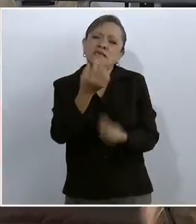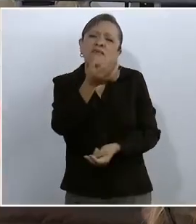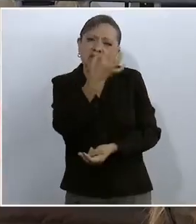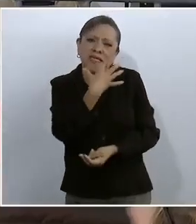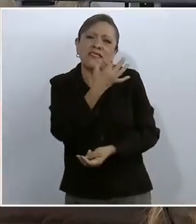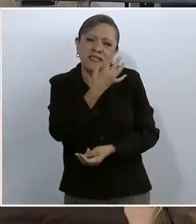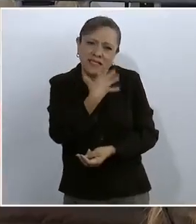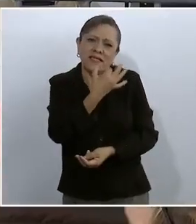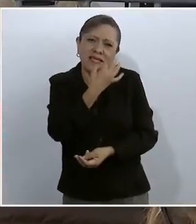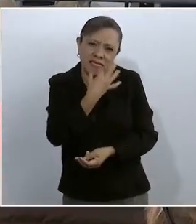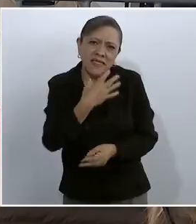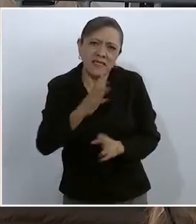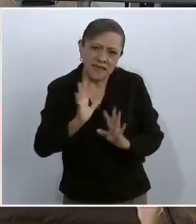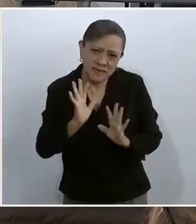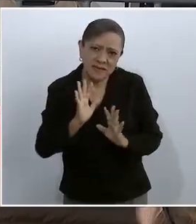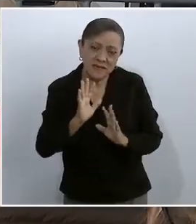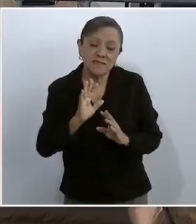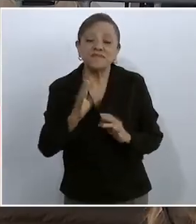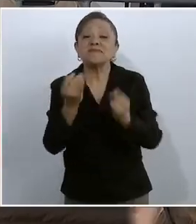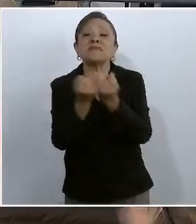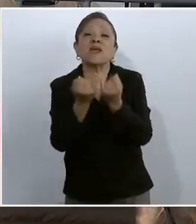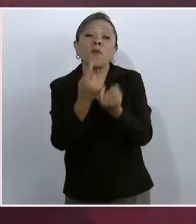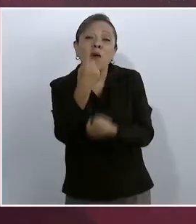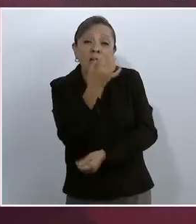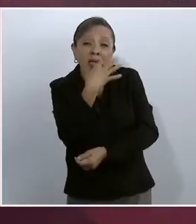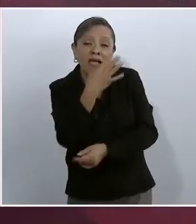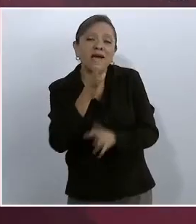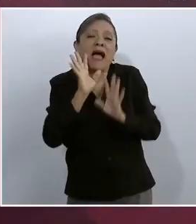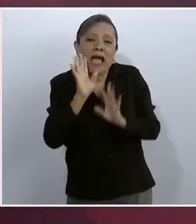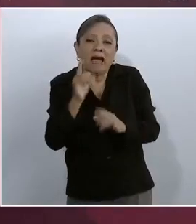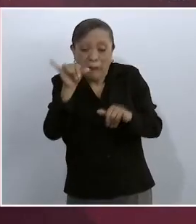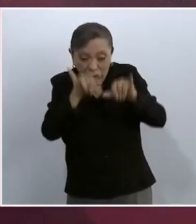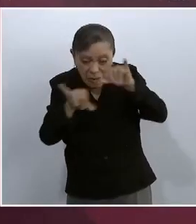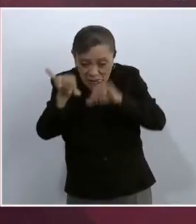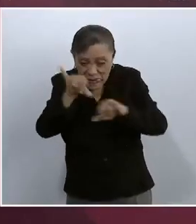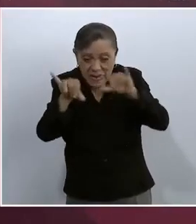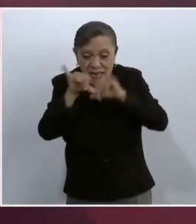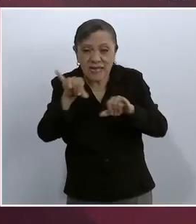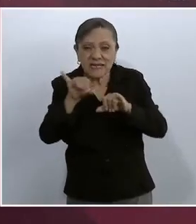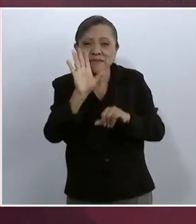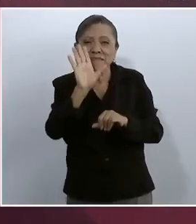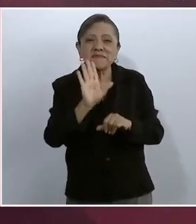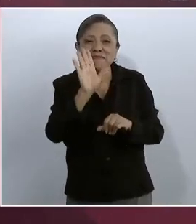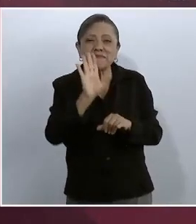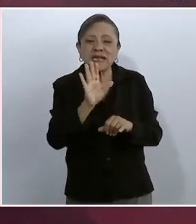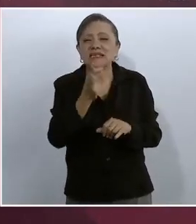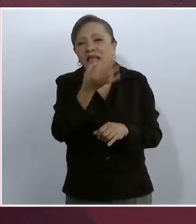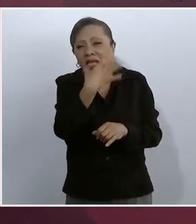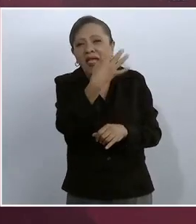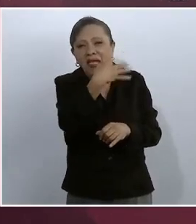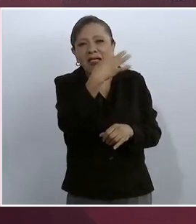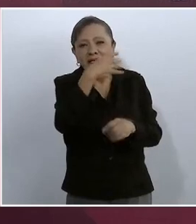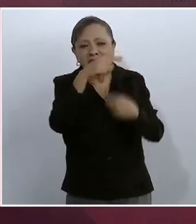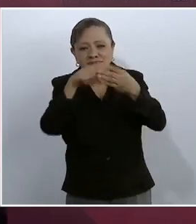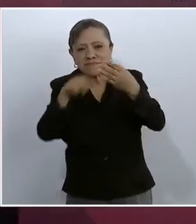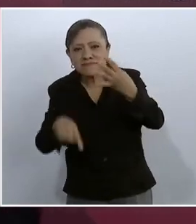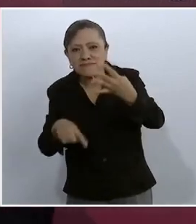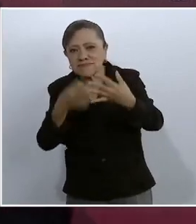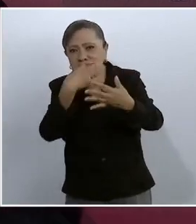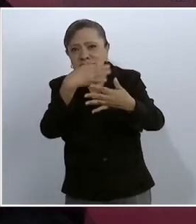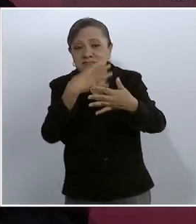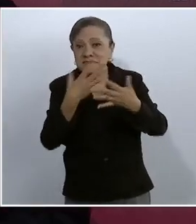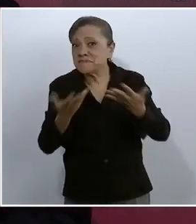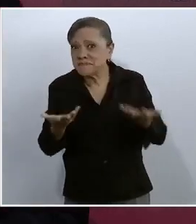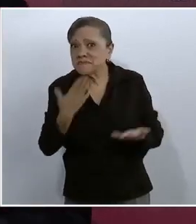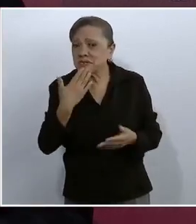un cóctel de pastillas, pero estoy bien. Ayer,